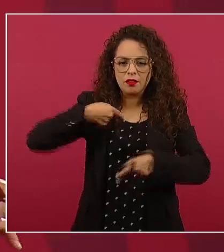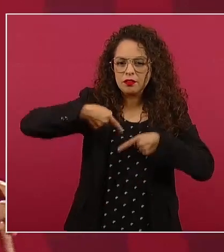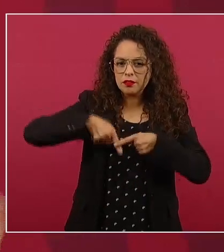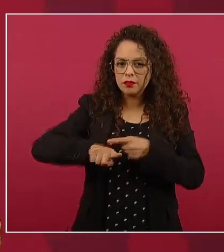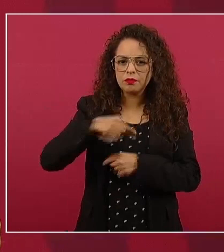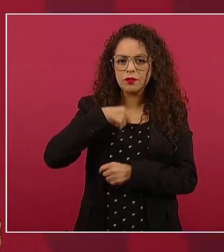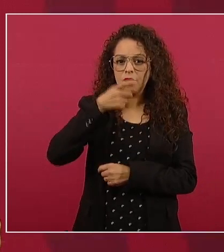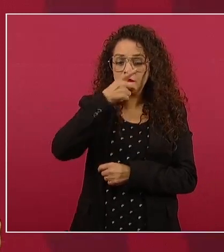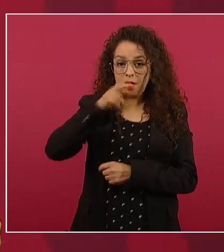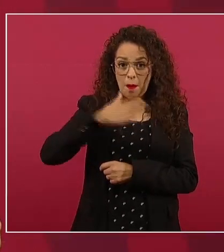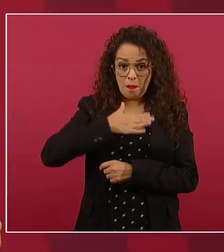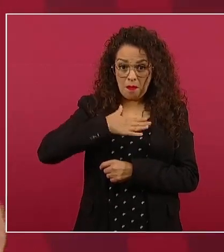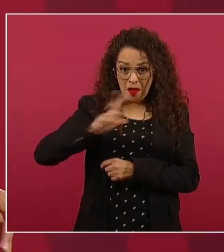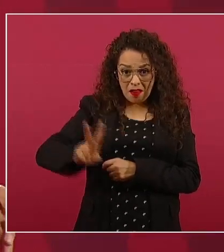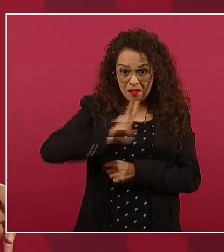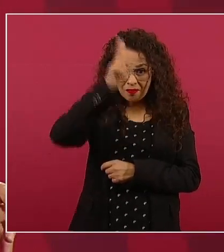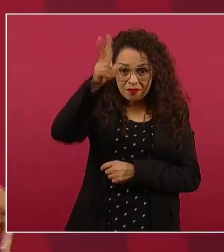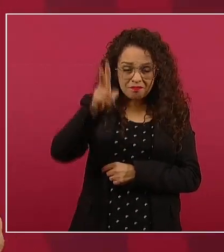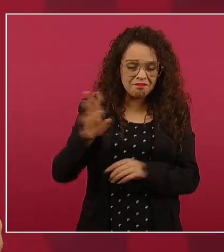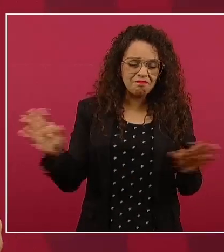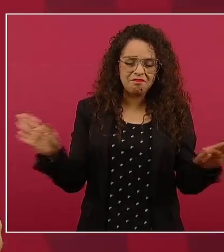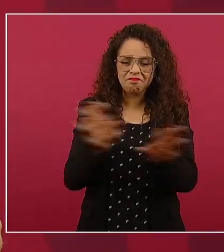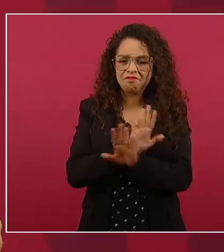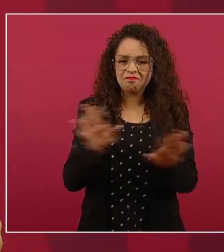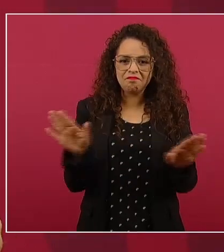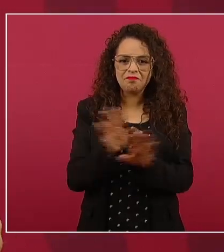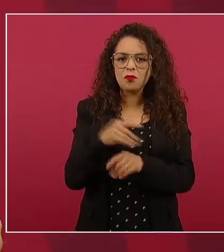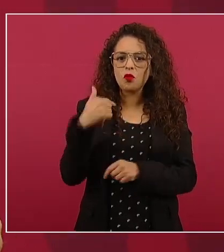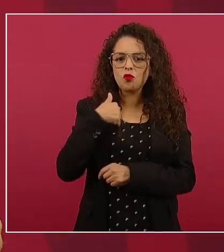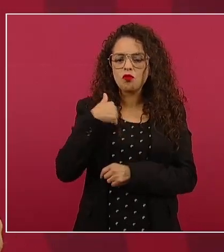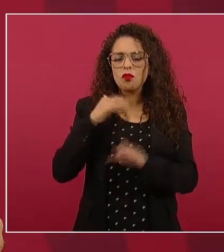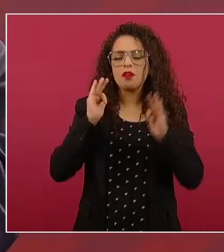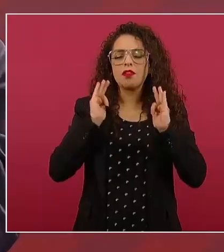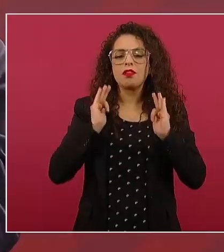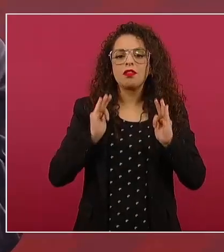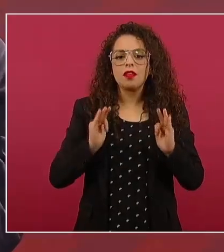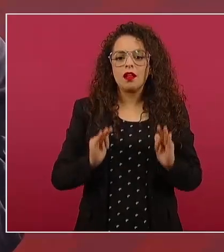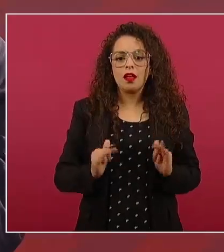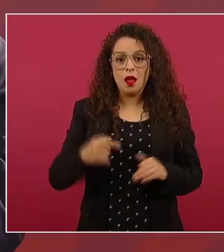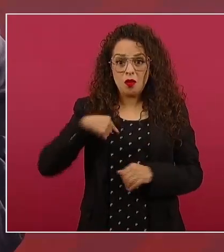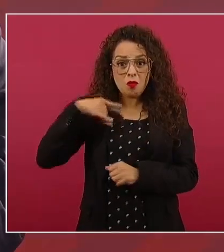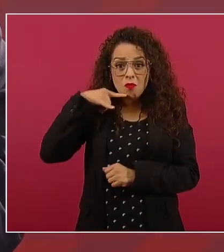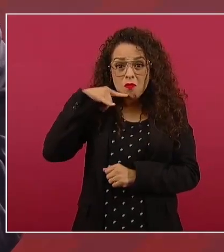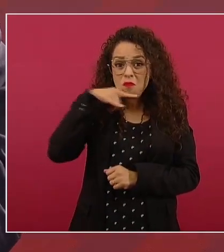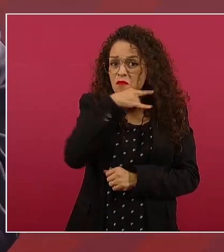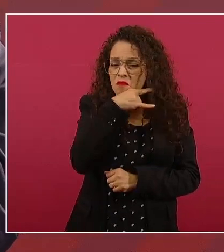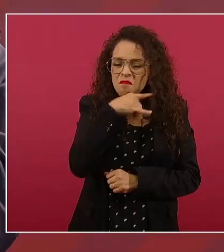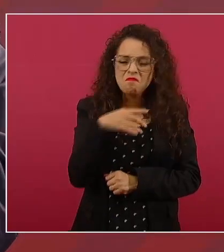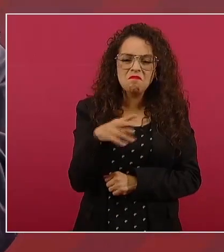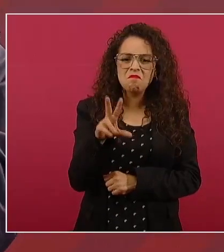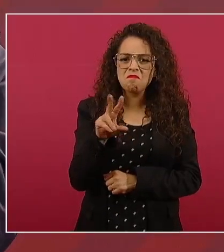tranquila y no soy hipócrita, no tengo un doble discurso.